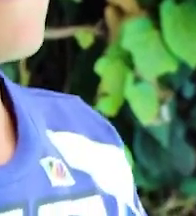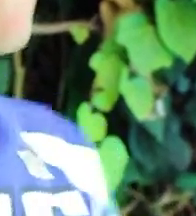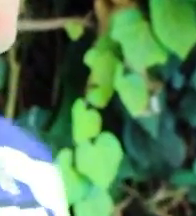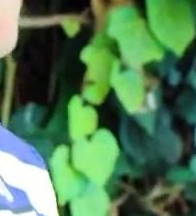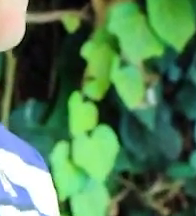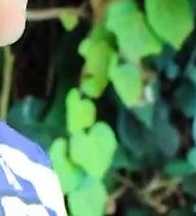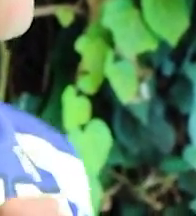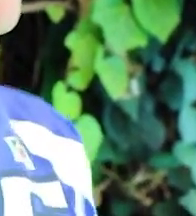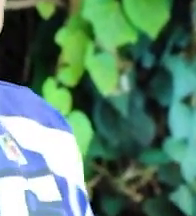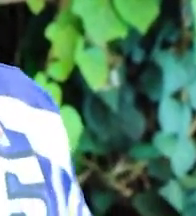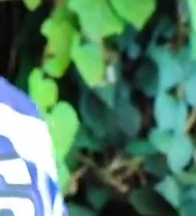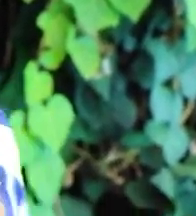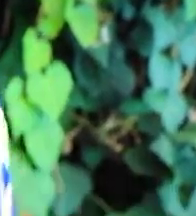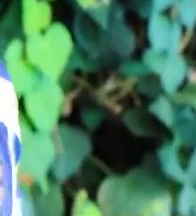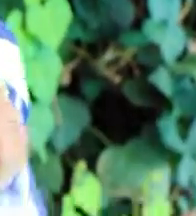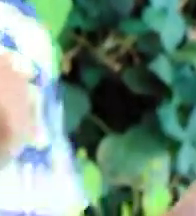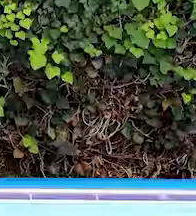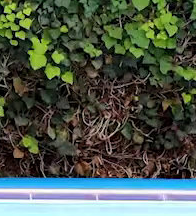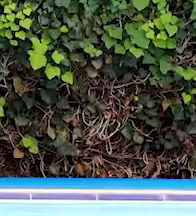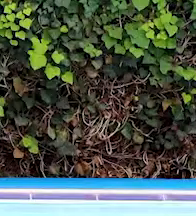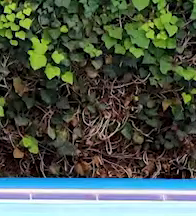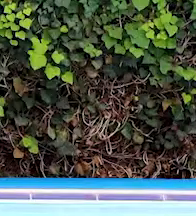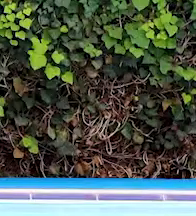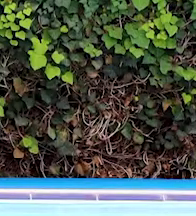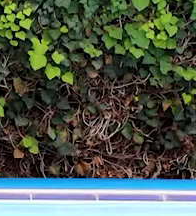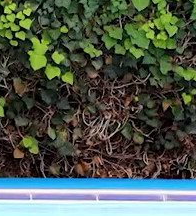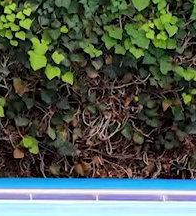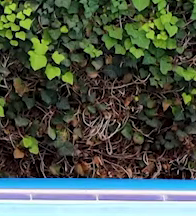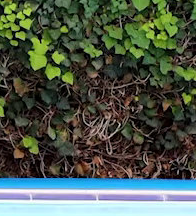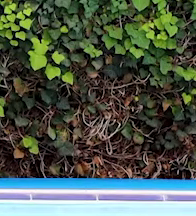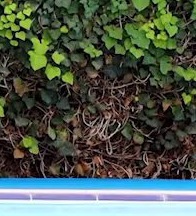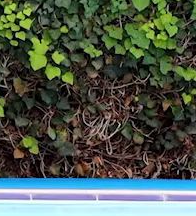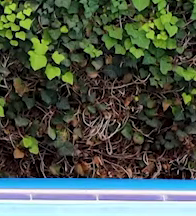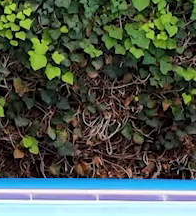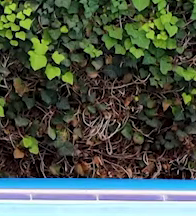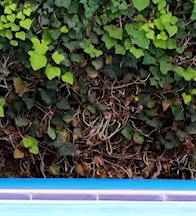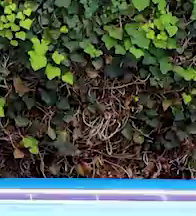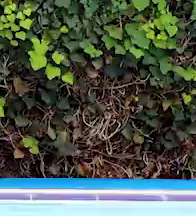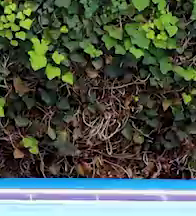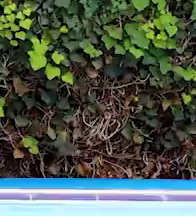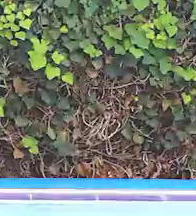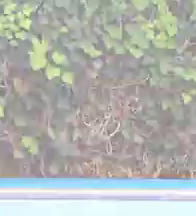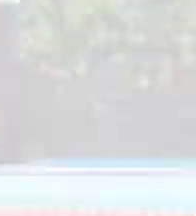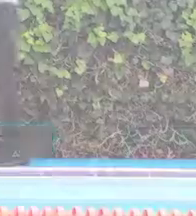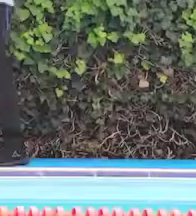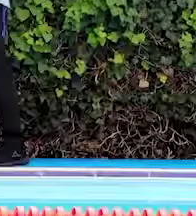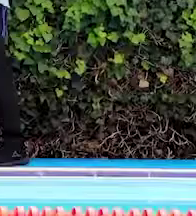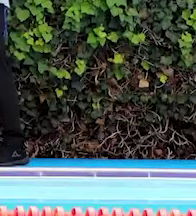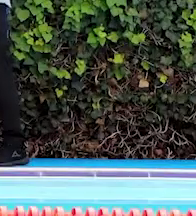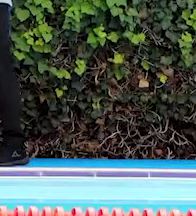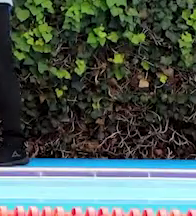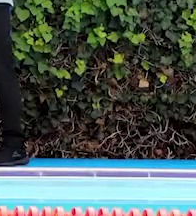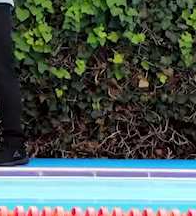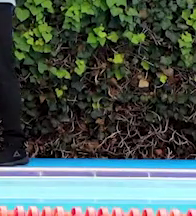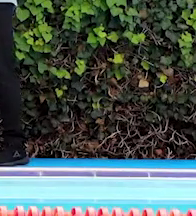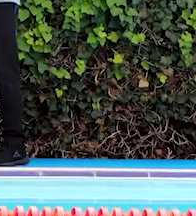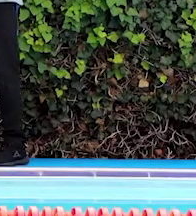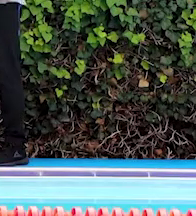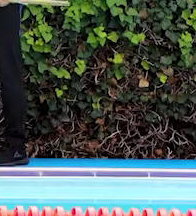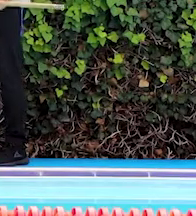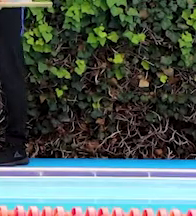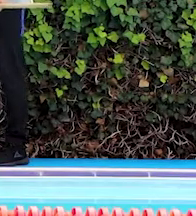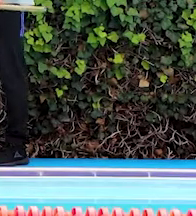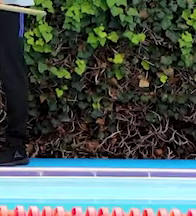Sigue. Eleva más la rodilla. Muy bien. Perfecto. Así. Más. Ok. Vamos a tomar un